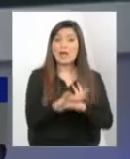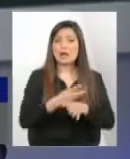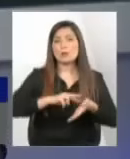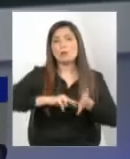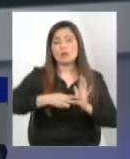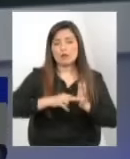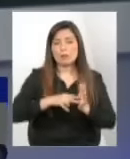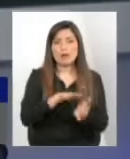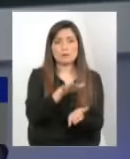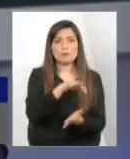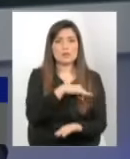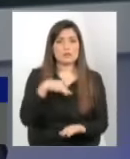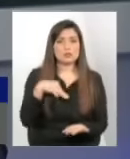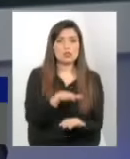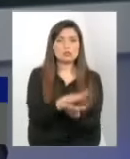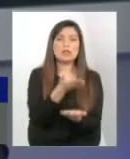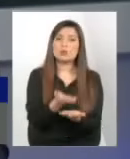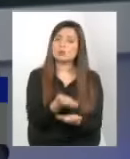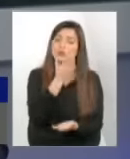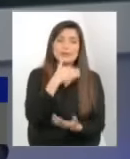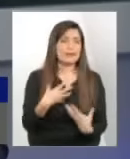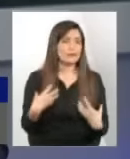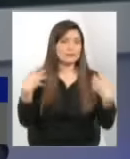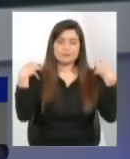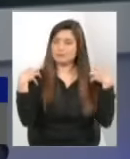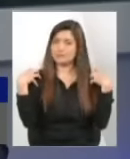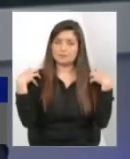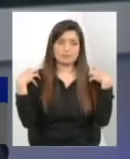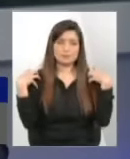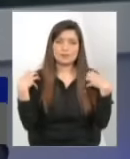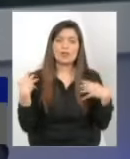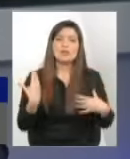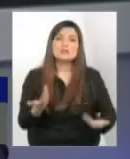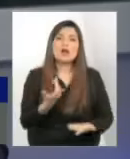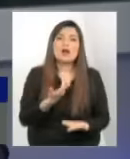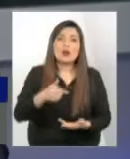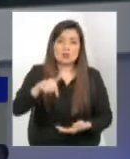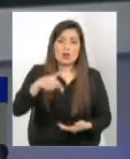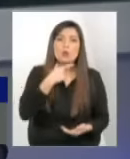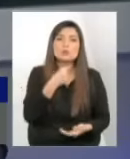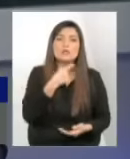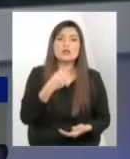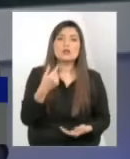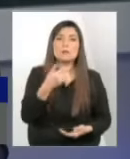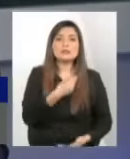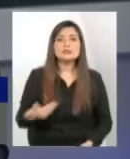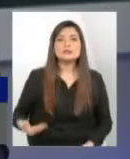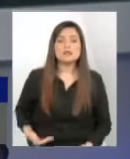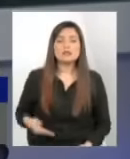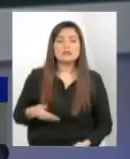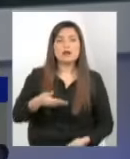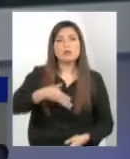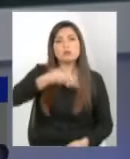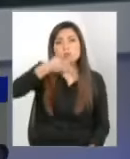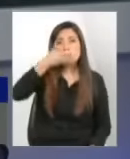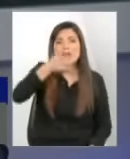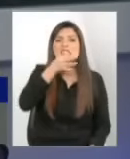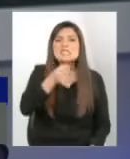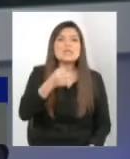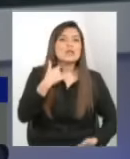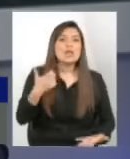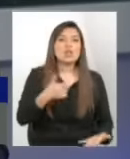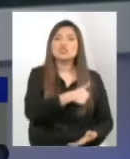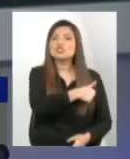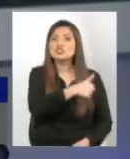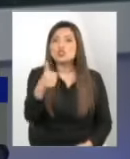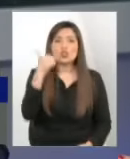salud el ministerio de salud no se ha hecho cargo hoy día nosotros nos hubiera gustado que la presidenta hubiera dicho en su discurso que todos los niños de Chile iban